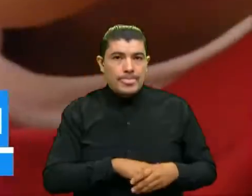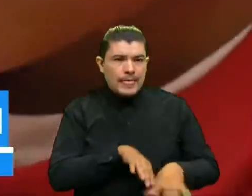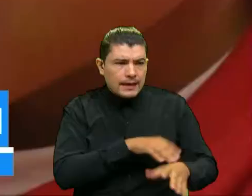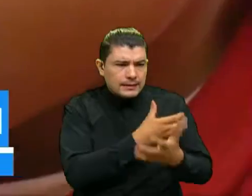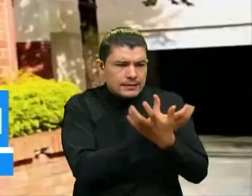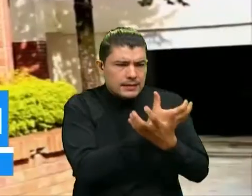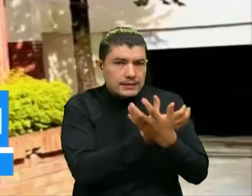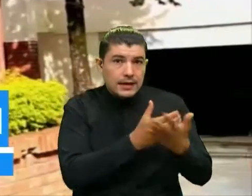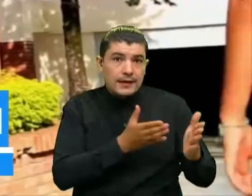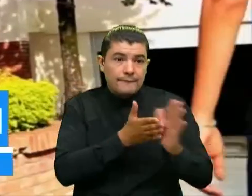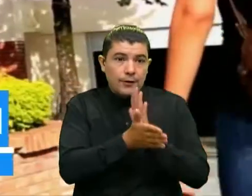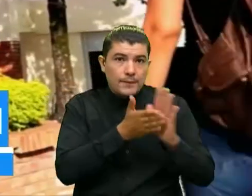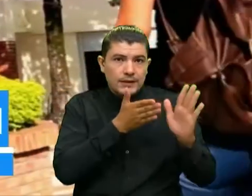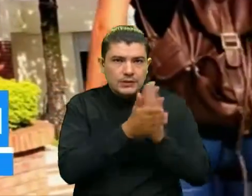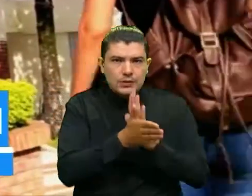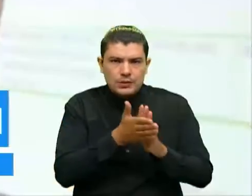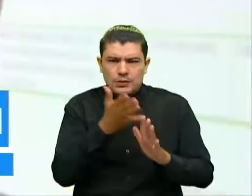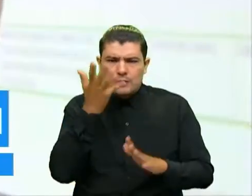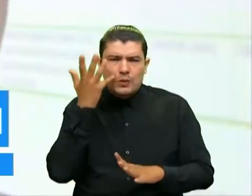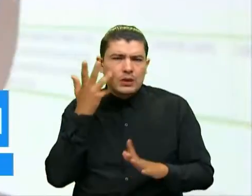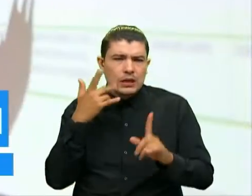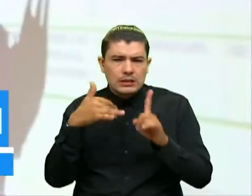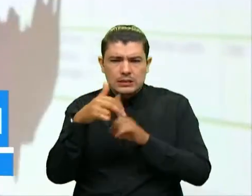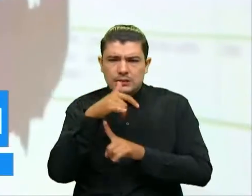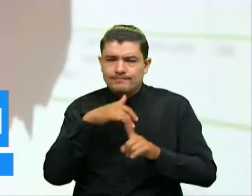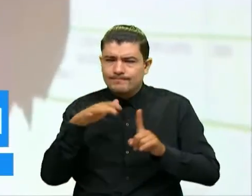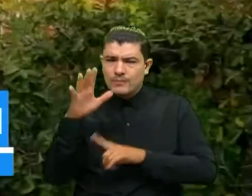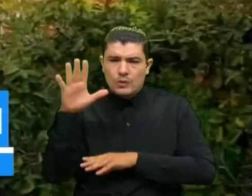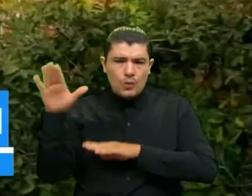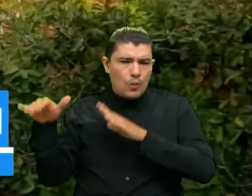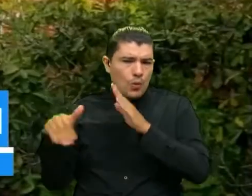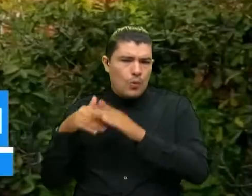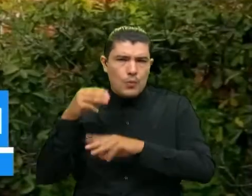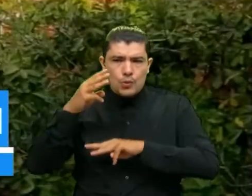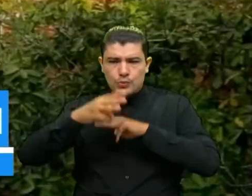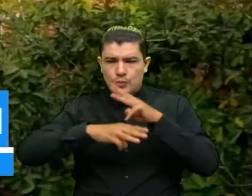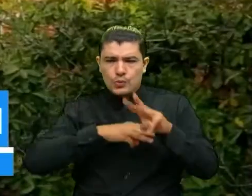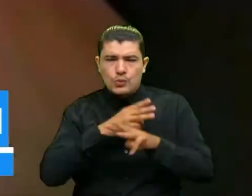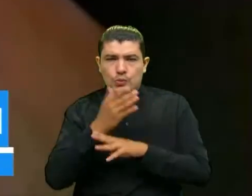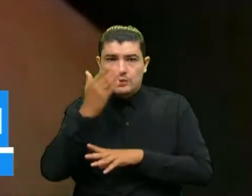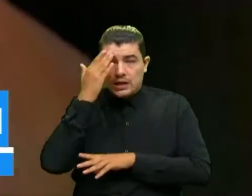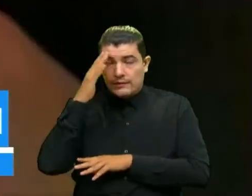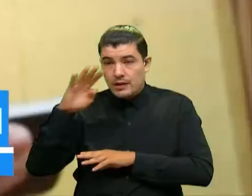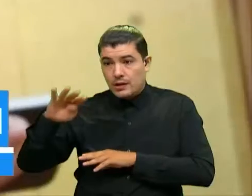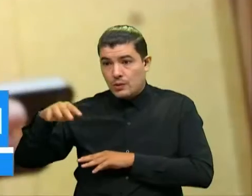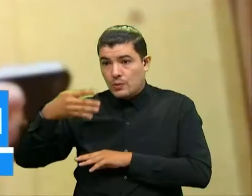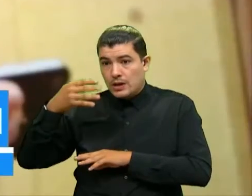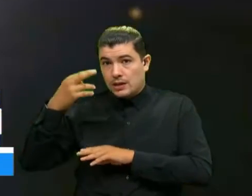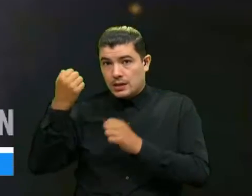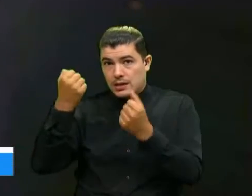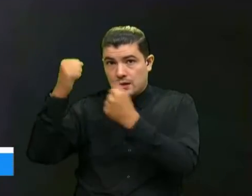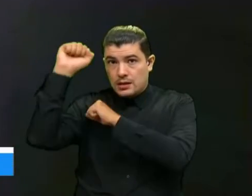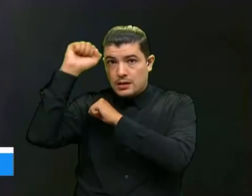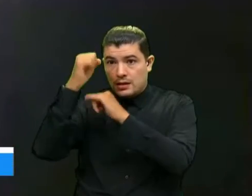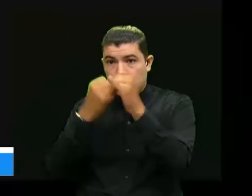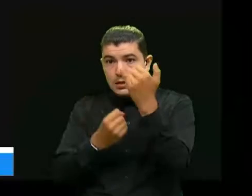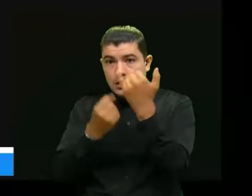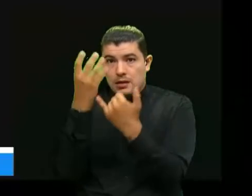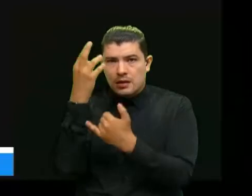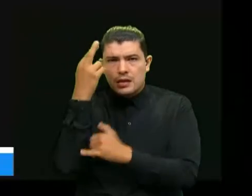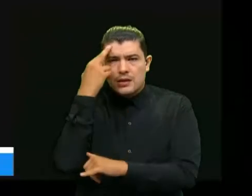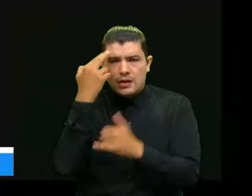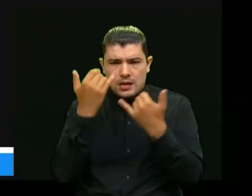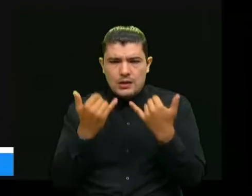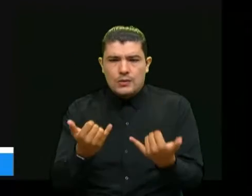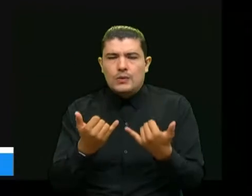un aspecto pues del día a día hoy por hoy en el mundo entero parte de la cuarta revolución industrial y es un tema en el cual nuestra